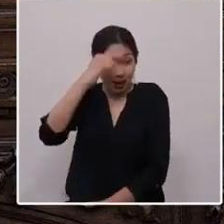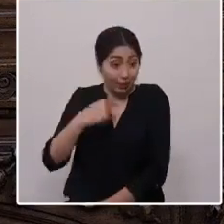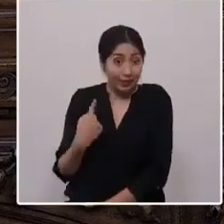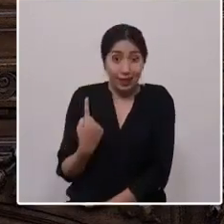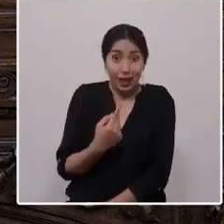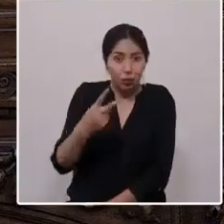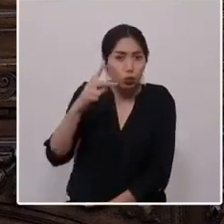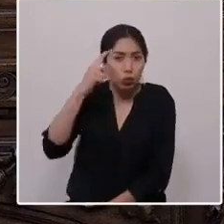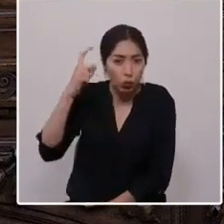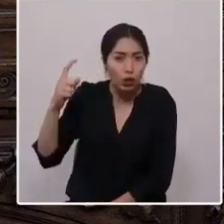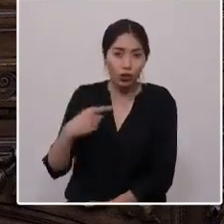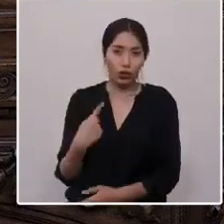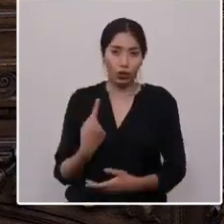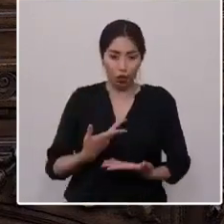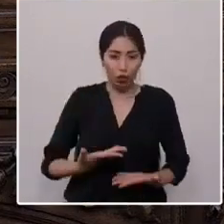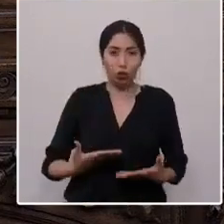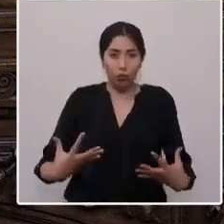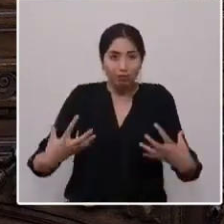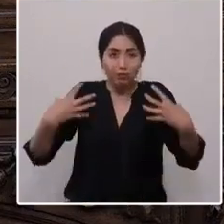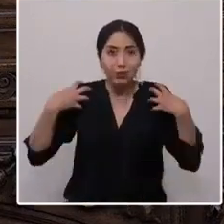en nosotras y nosotros.